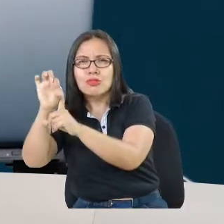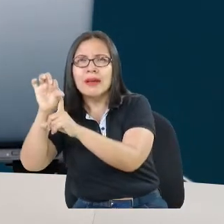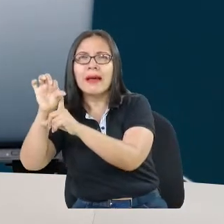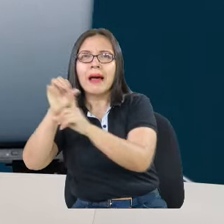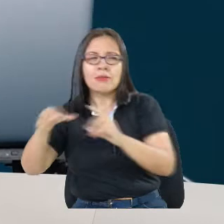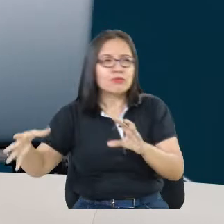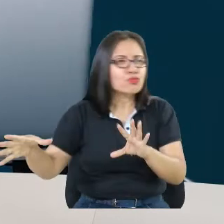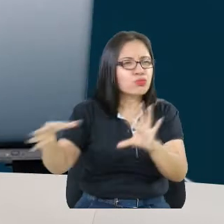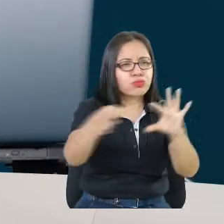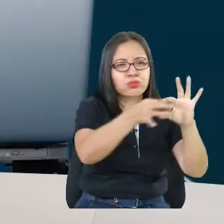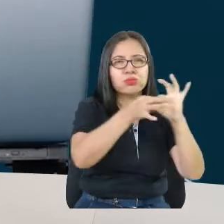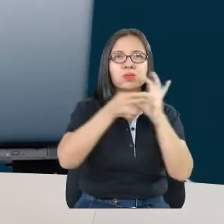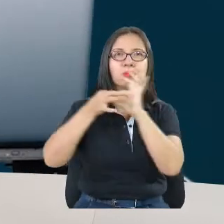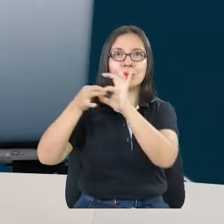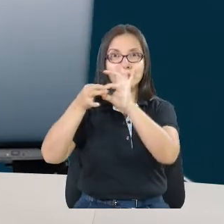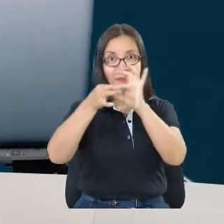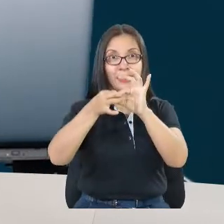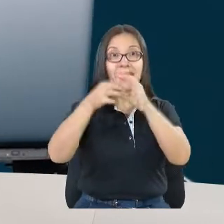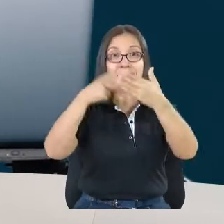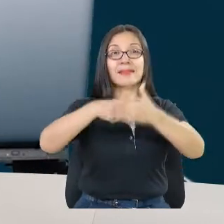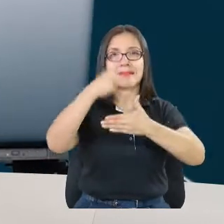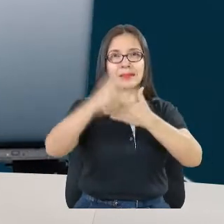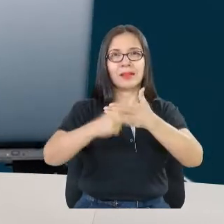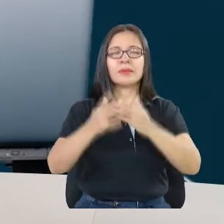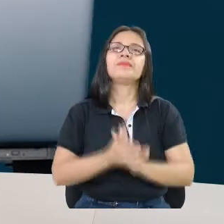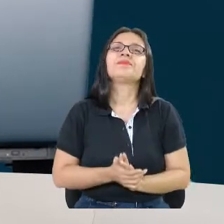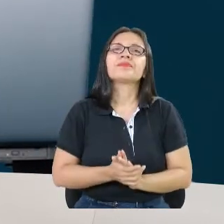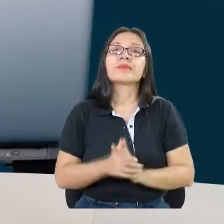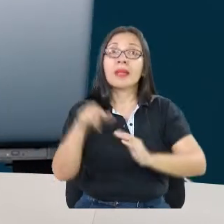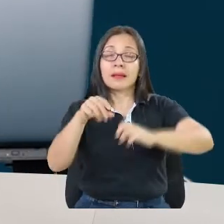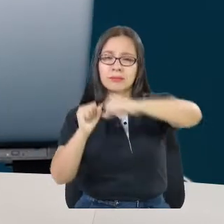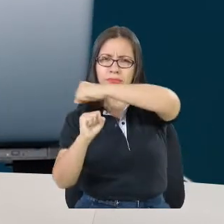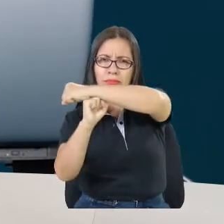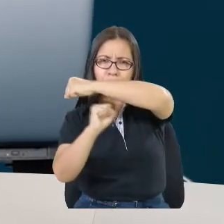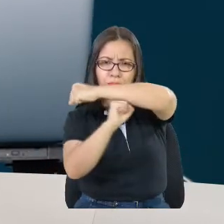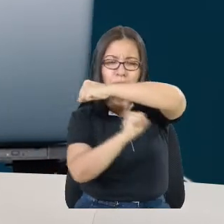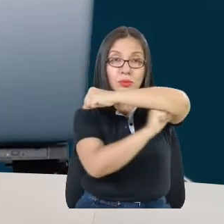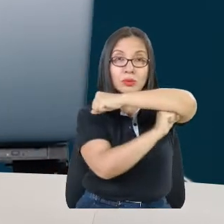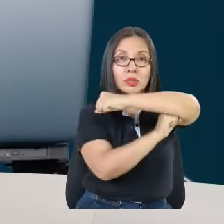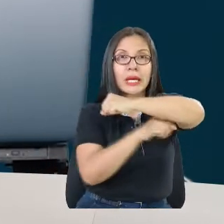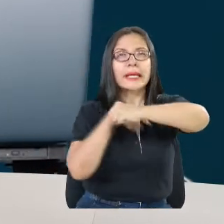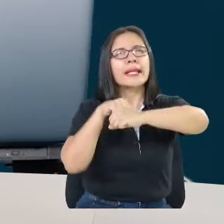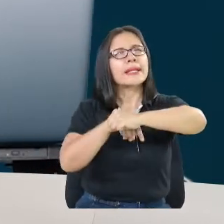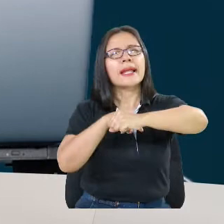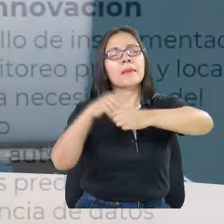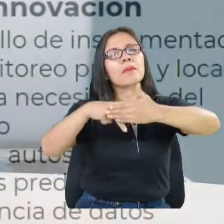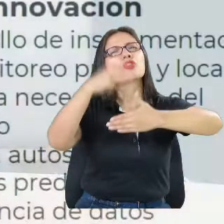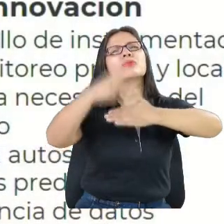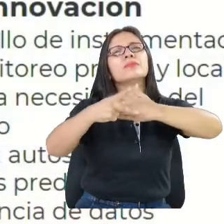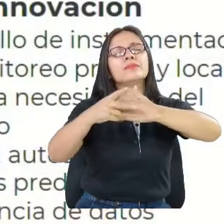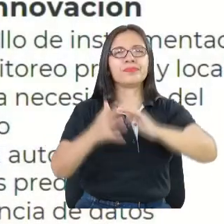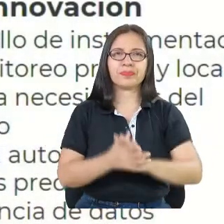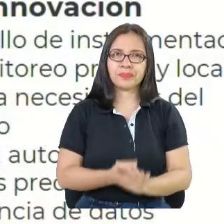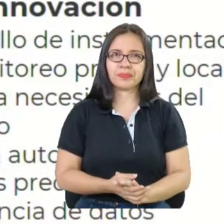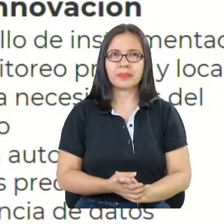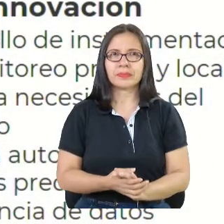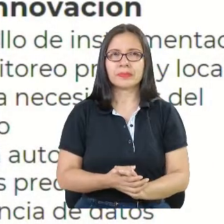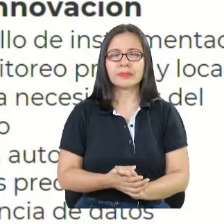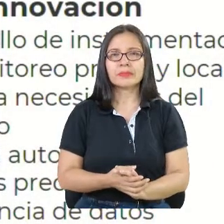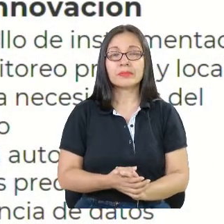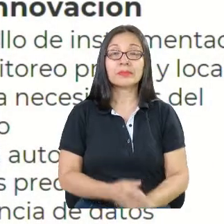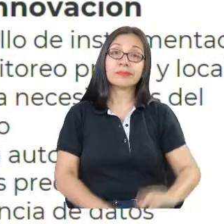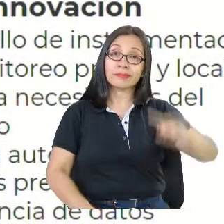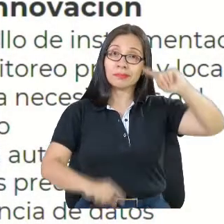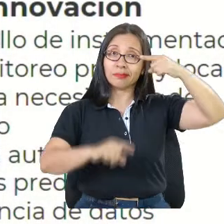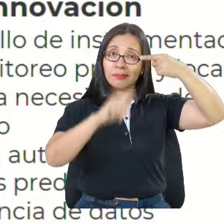Y entonces, aquí definimos unos cimientos, unos pilares en los que se basa el proyecto. Por una parte tenemos la